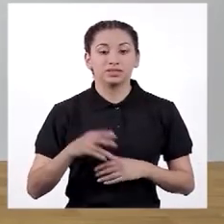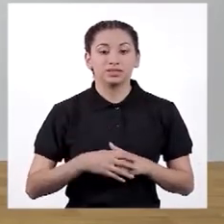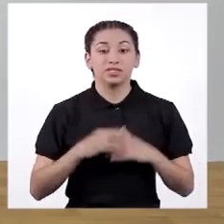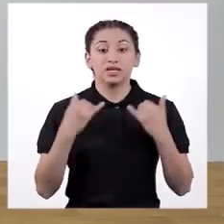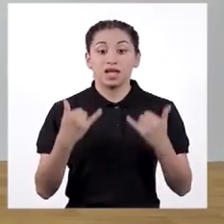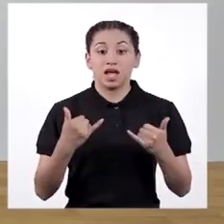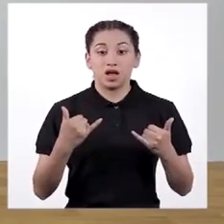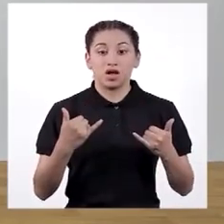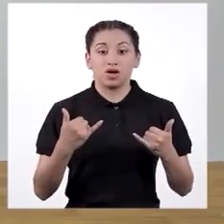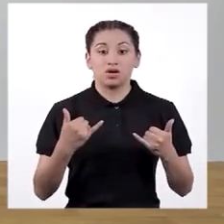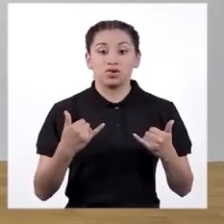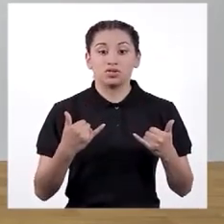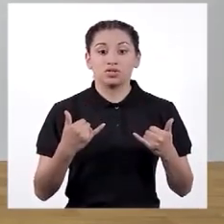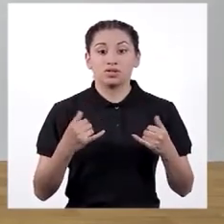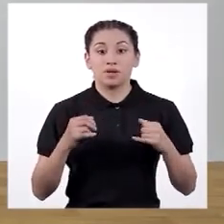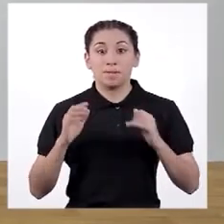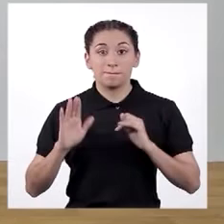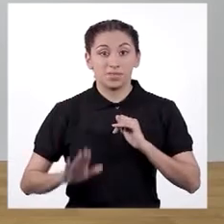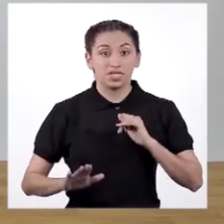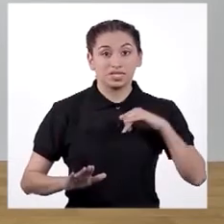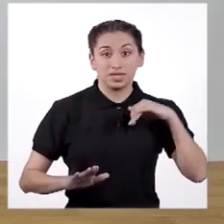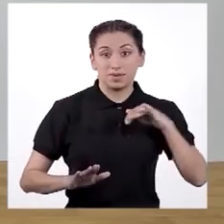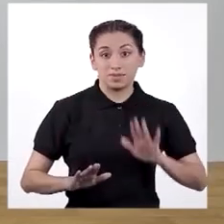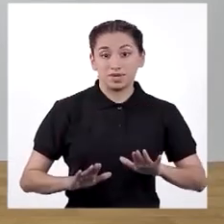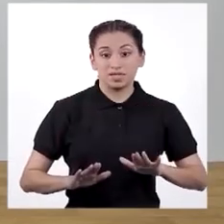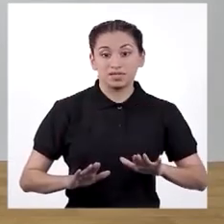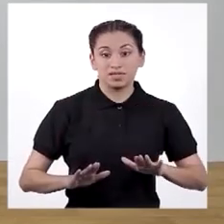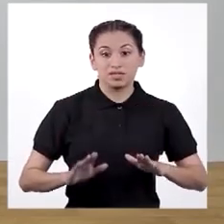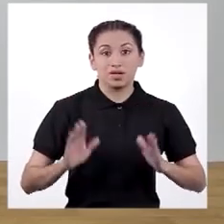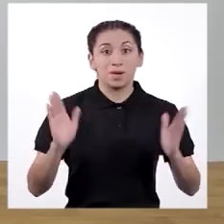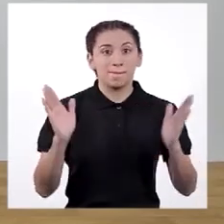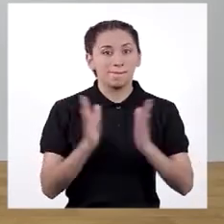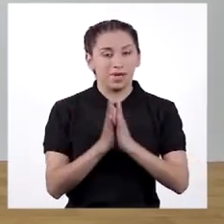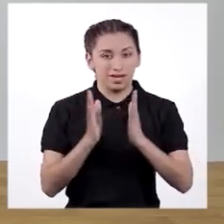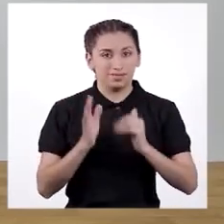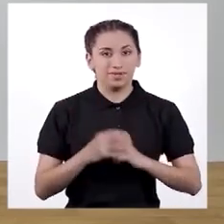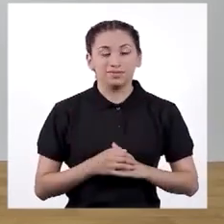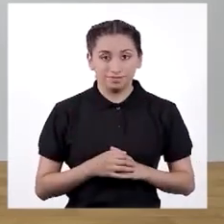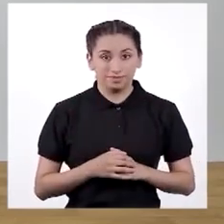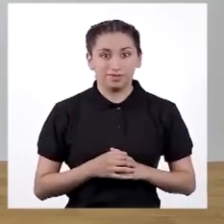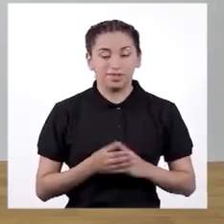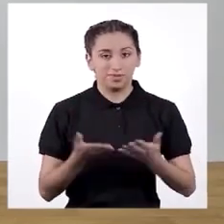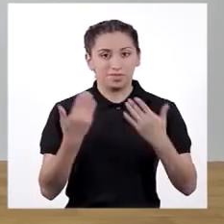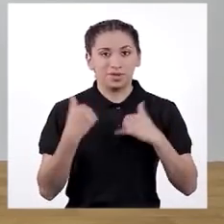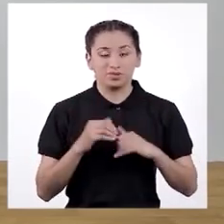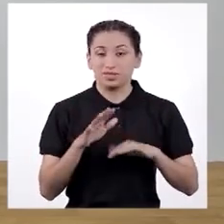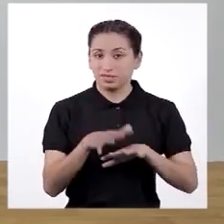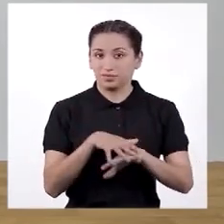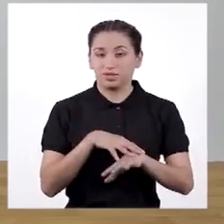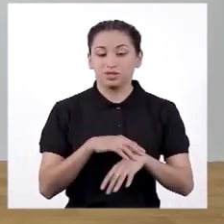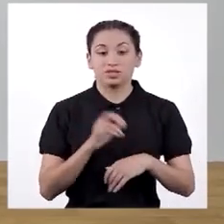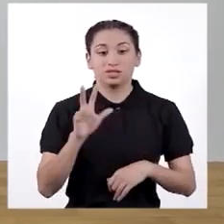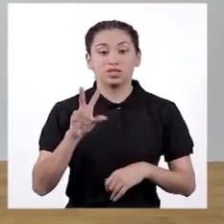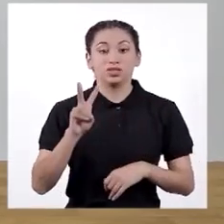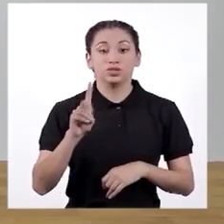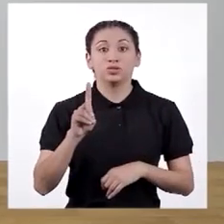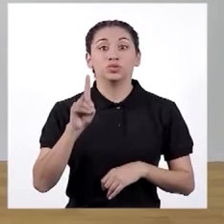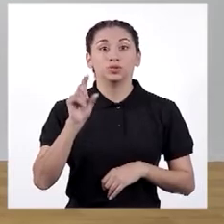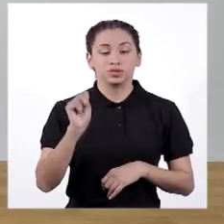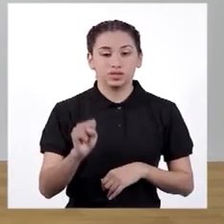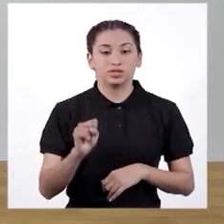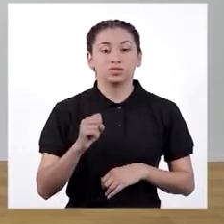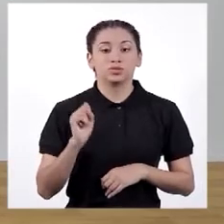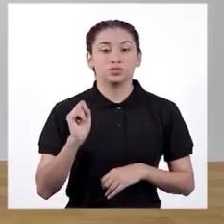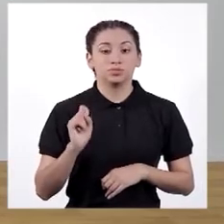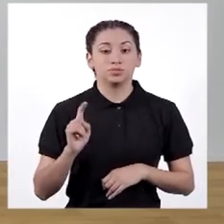2, 3. Y ahora, piso. Piso y palma. Repítelo conmigo despacio. 3,